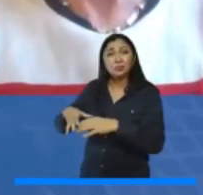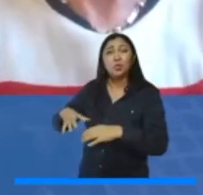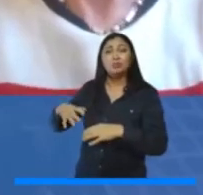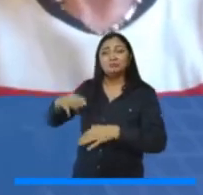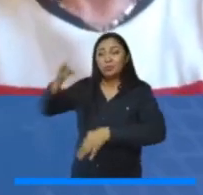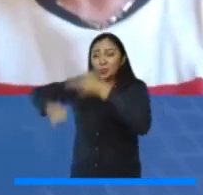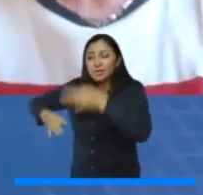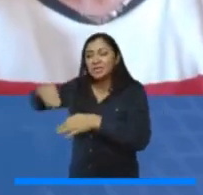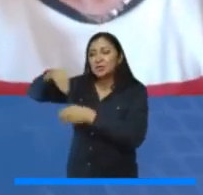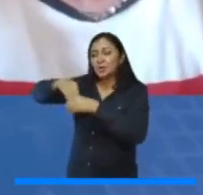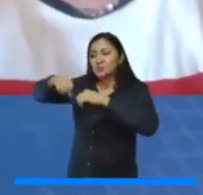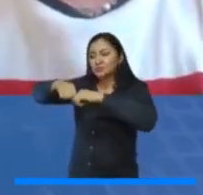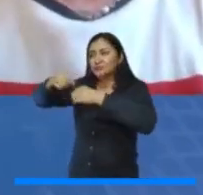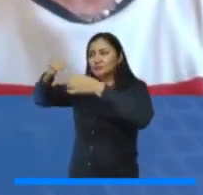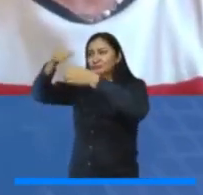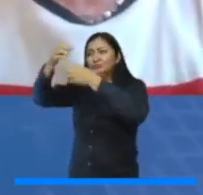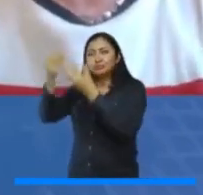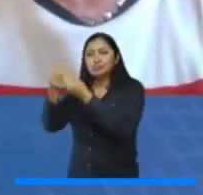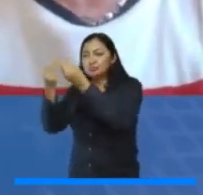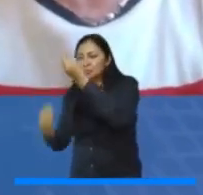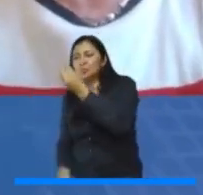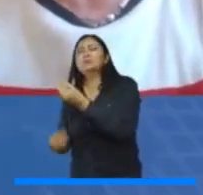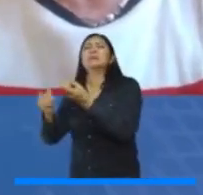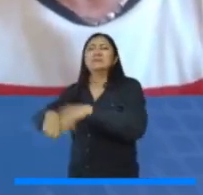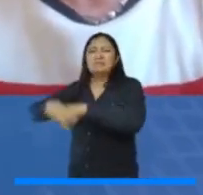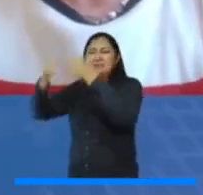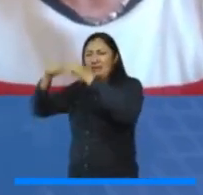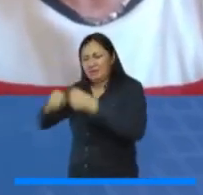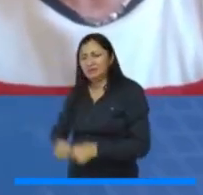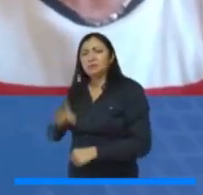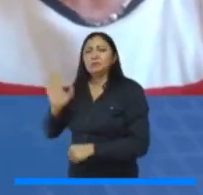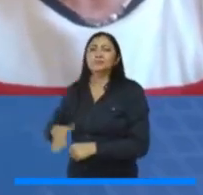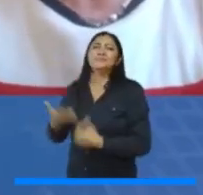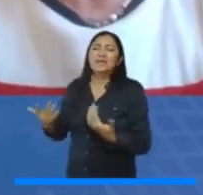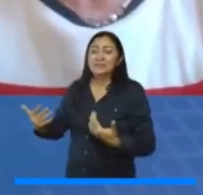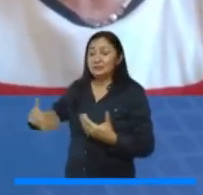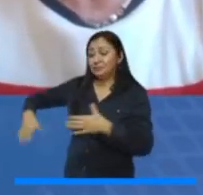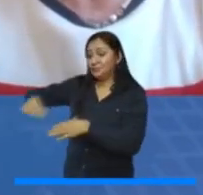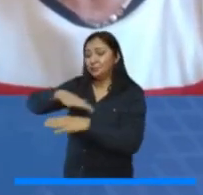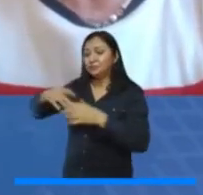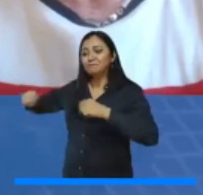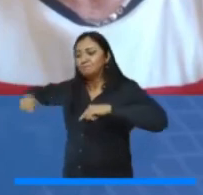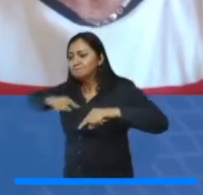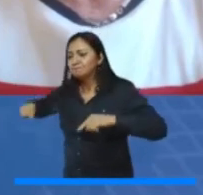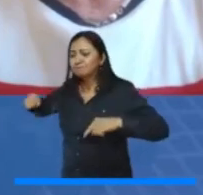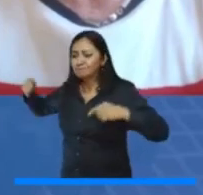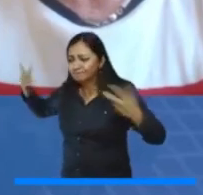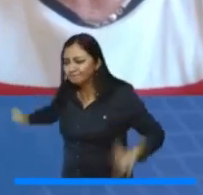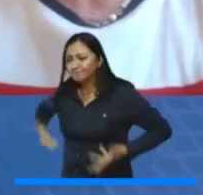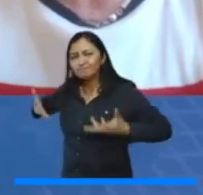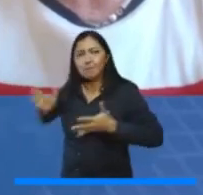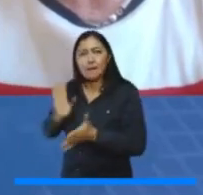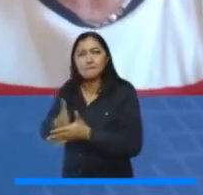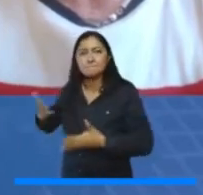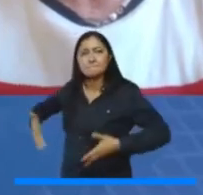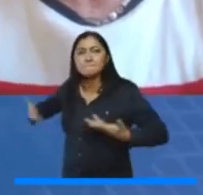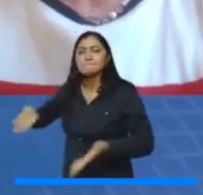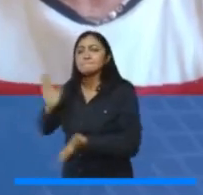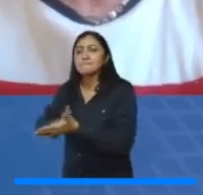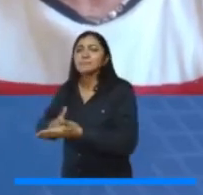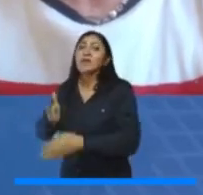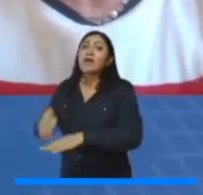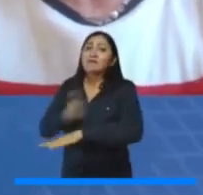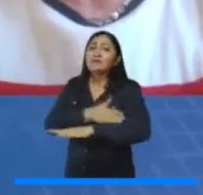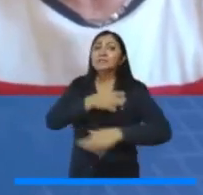absoluto de las normas. Y eso también violenta y perturba la gobernabilidad institucional cuando jueces de la república, inclusive